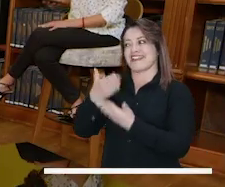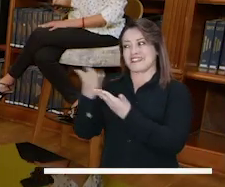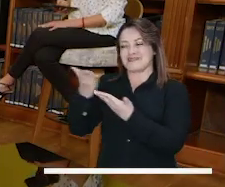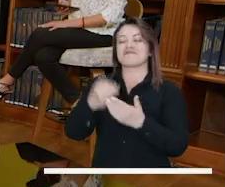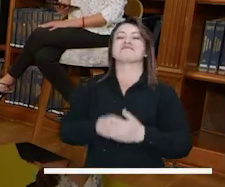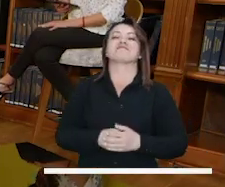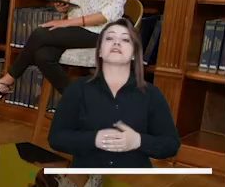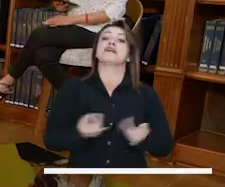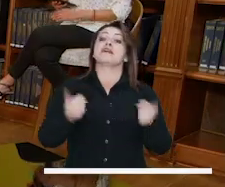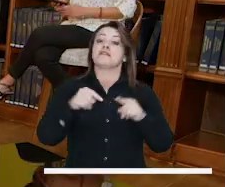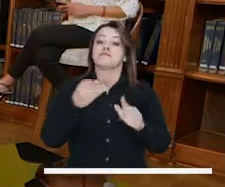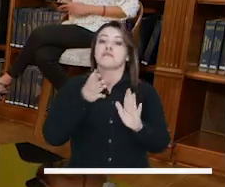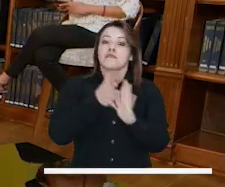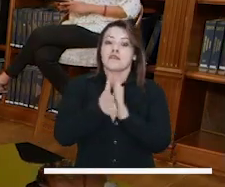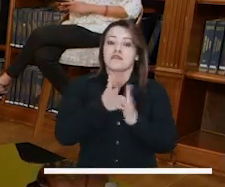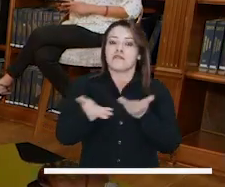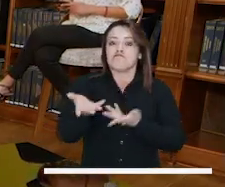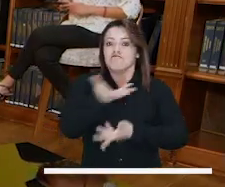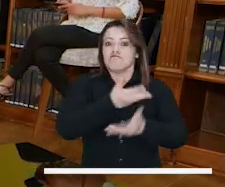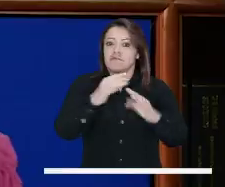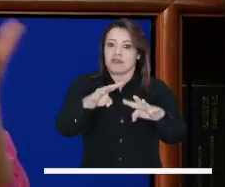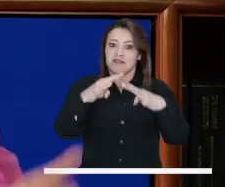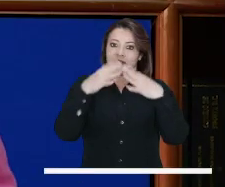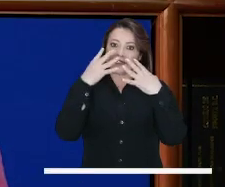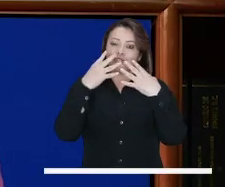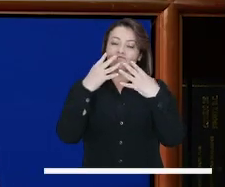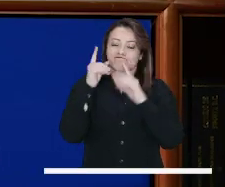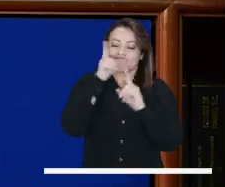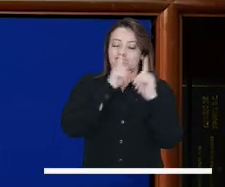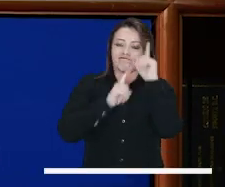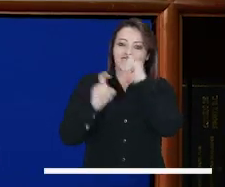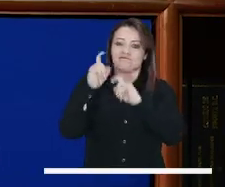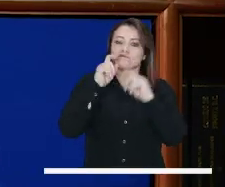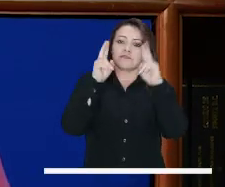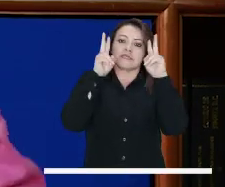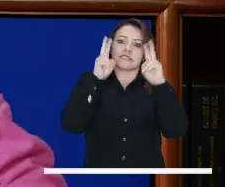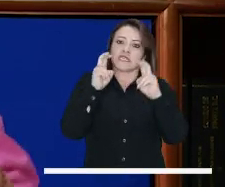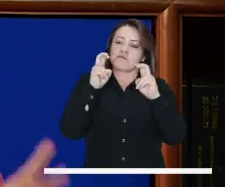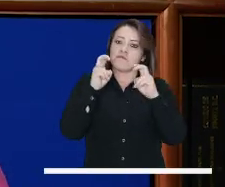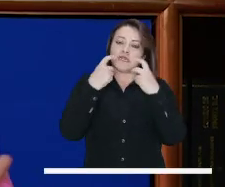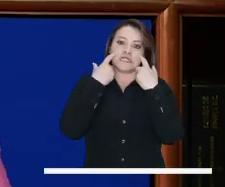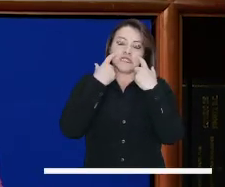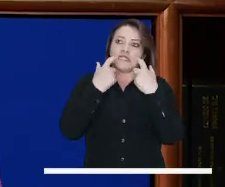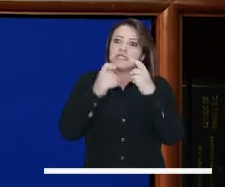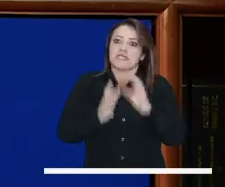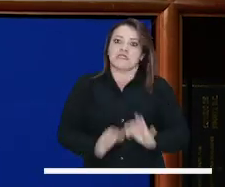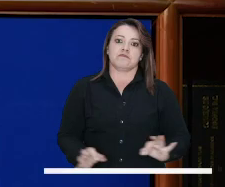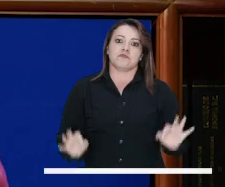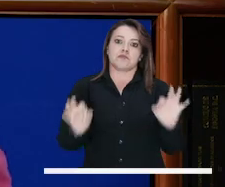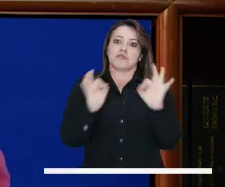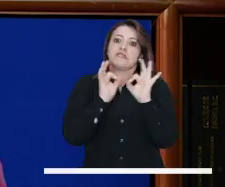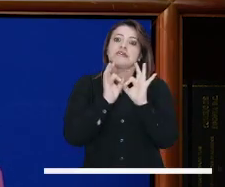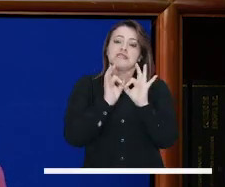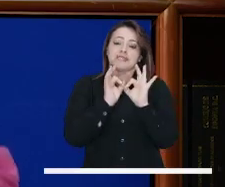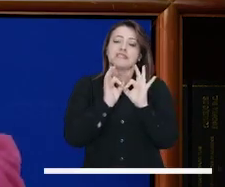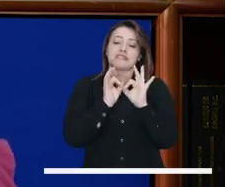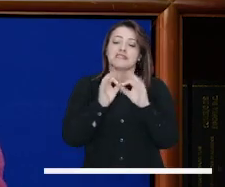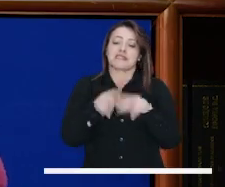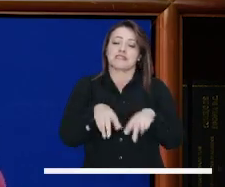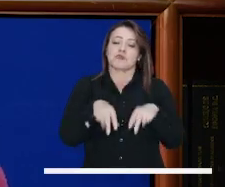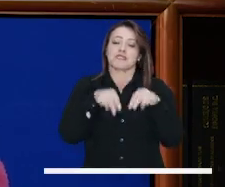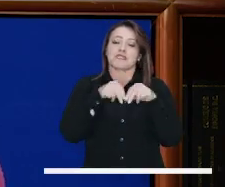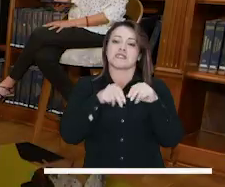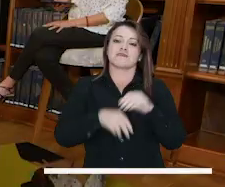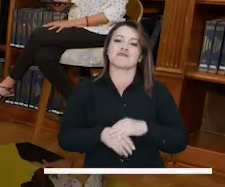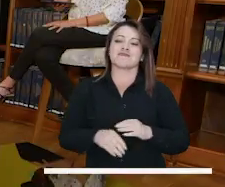espacio con mi colega Nelson Nelson poder compartir con la audiencia unas reflexiones sobre un tema que debe